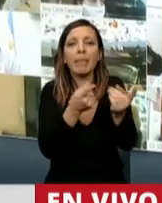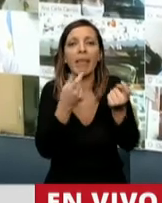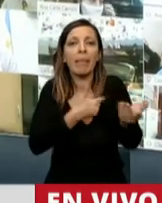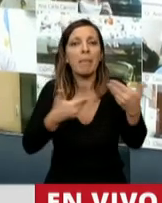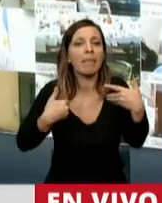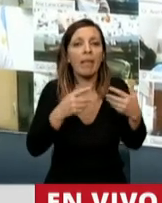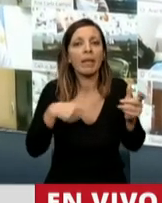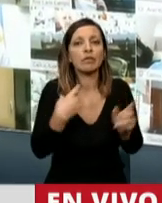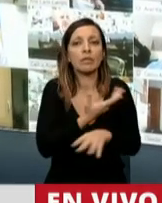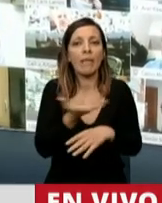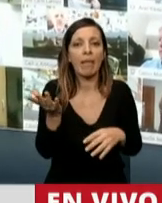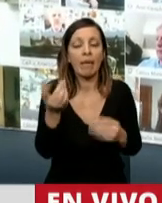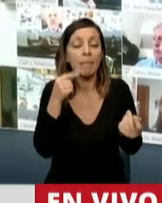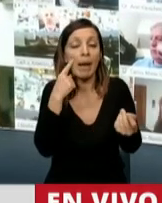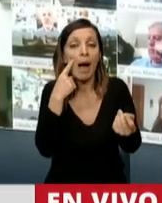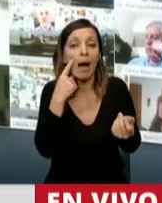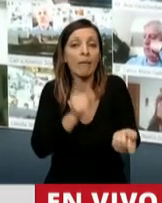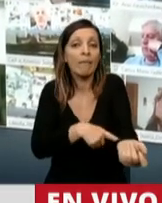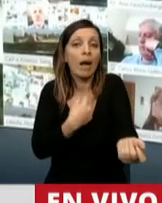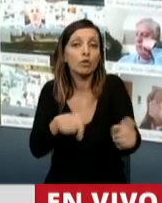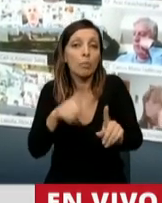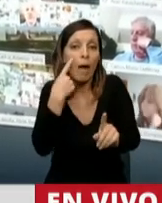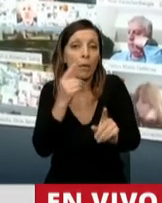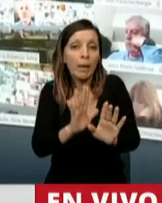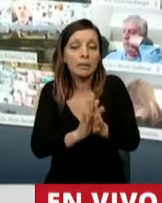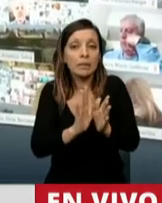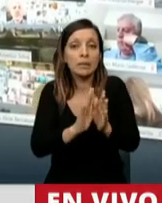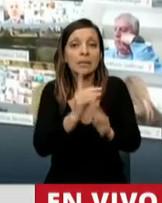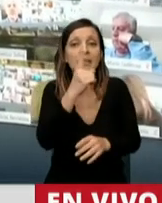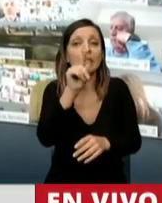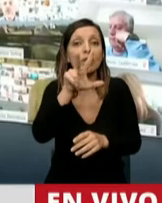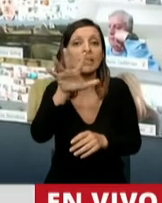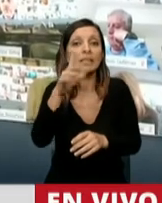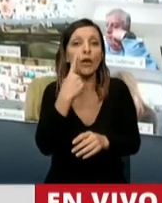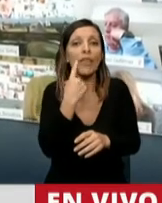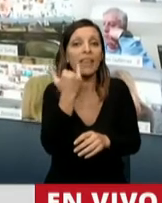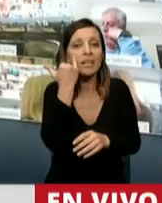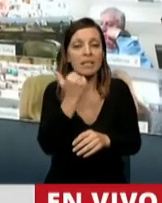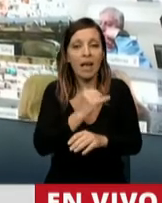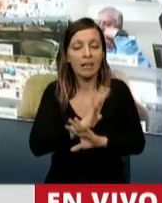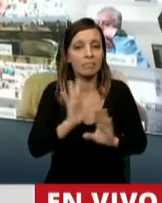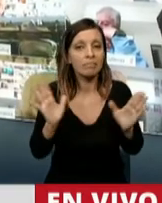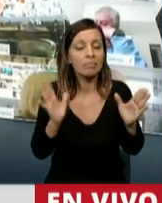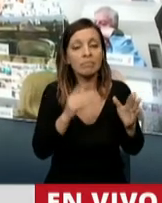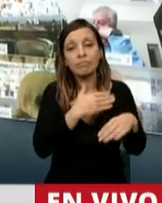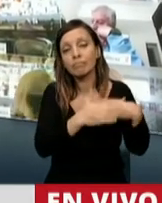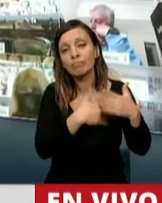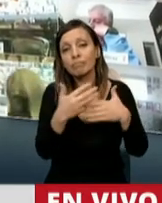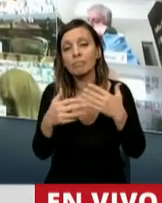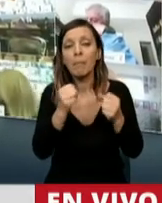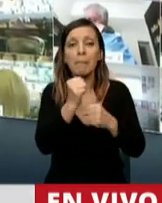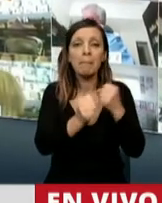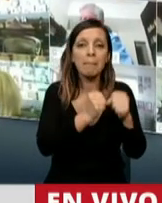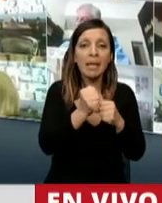para convivir con esto. Como decía antes, después de 135 días, las pequeñas y